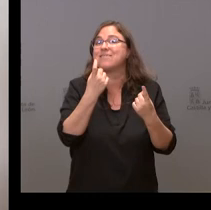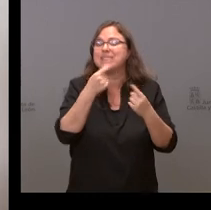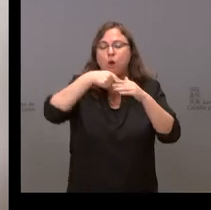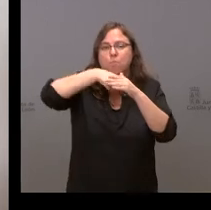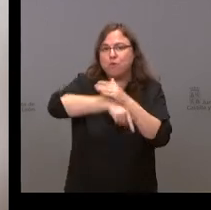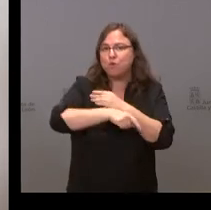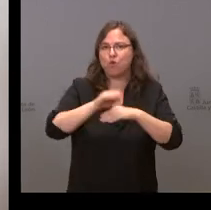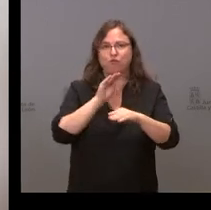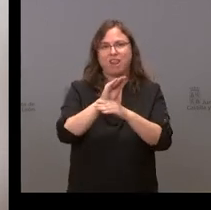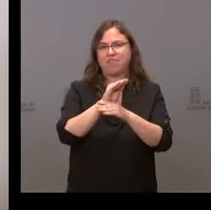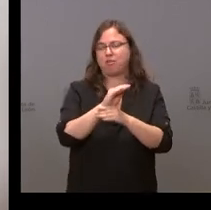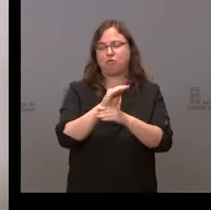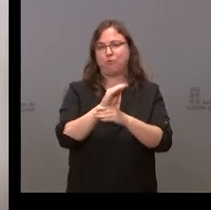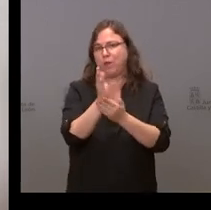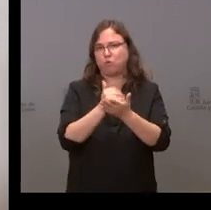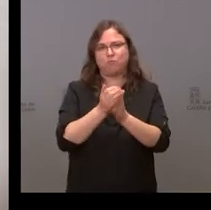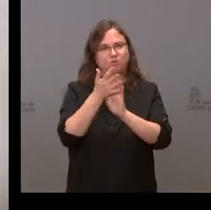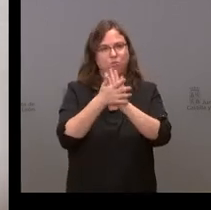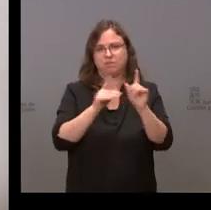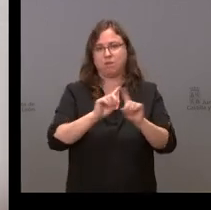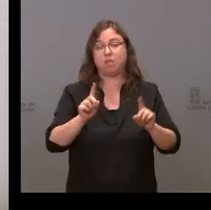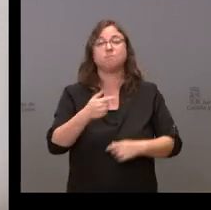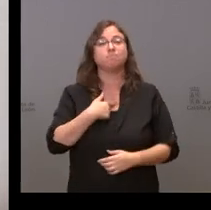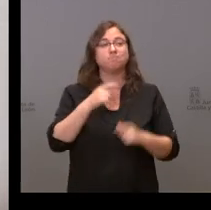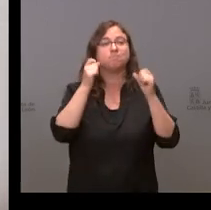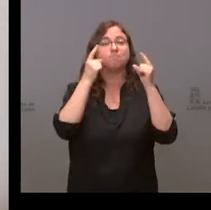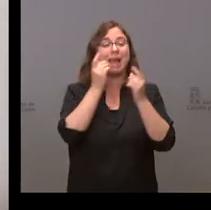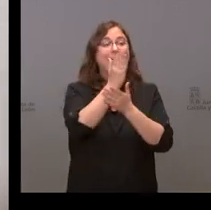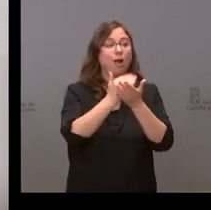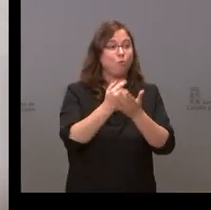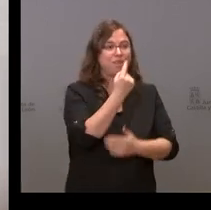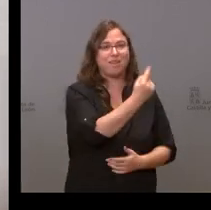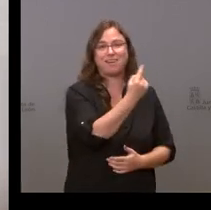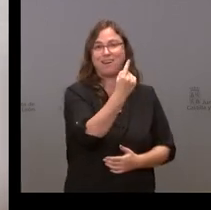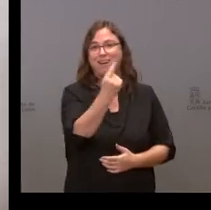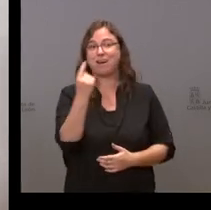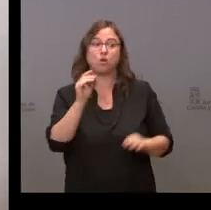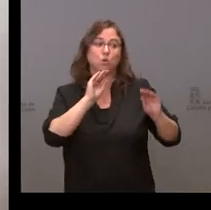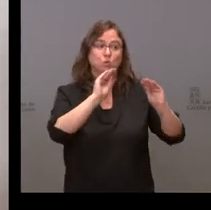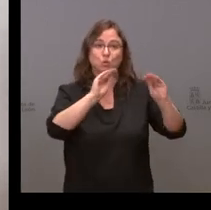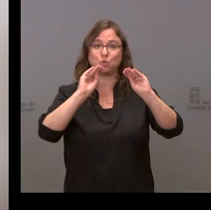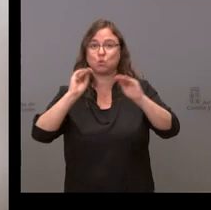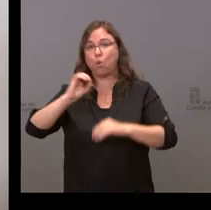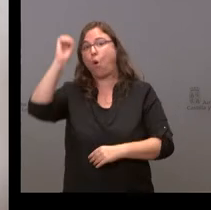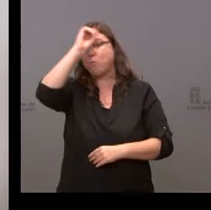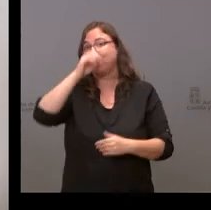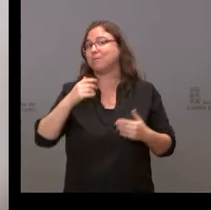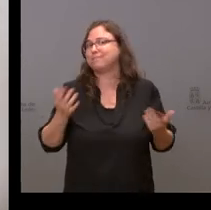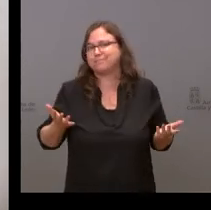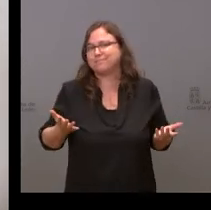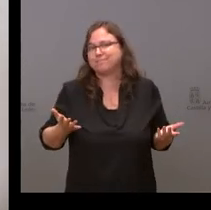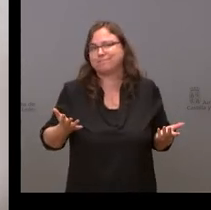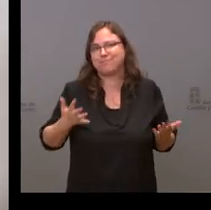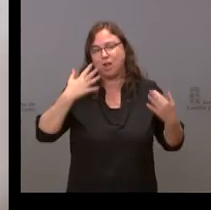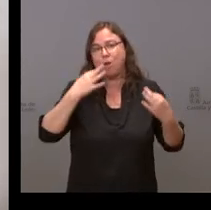autonómica y lo que sí vemos es que cada comunidad autónoma, las posiciones de cada comunidad autónoma, pues vienen